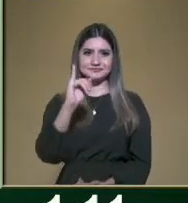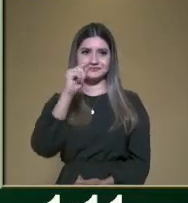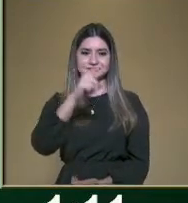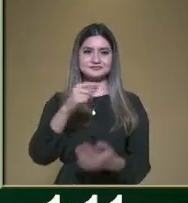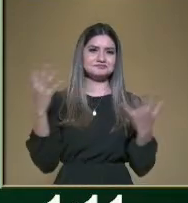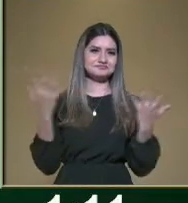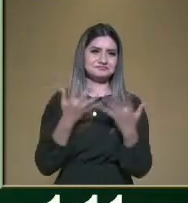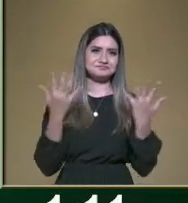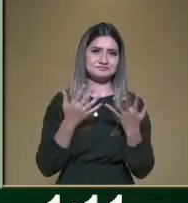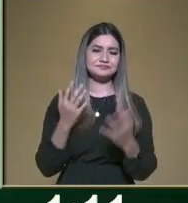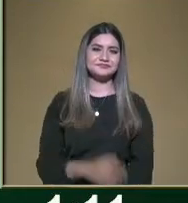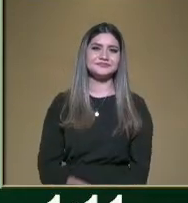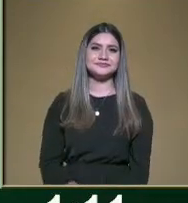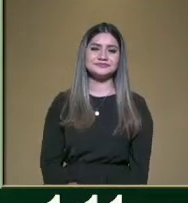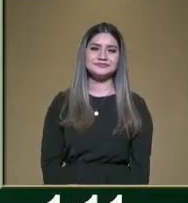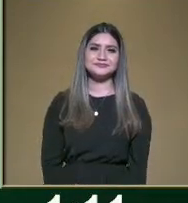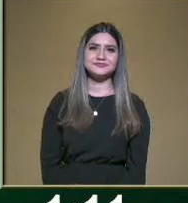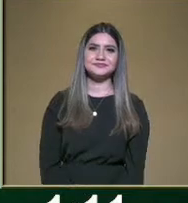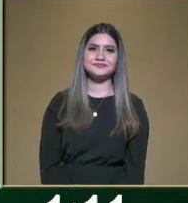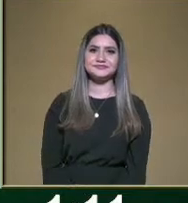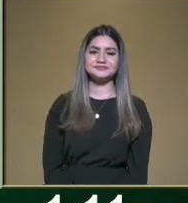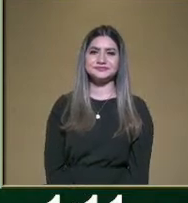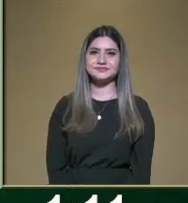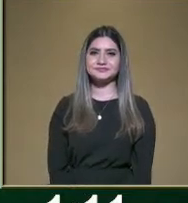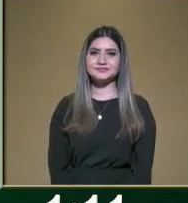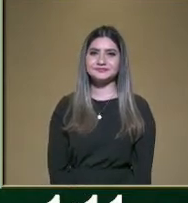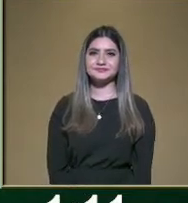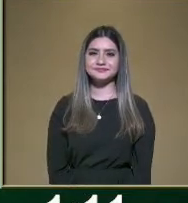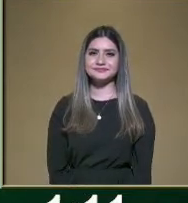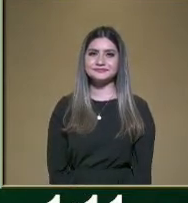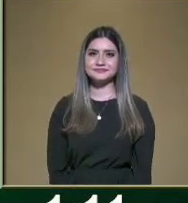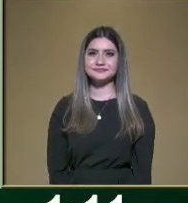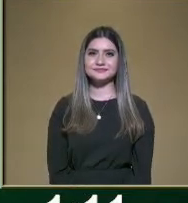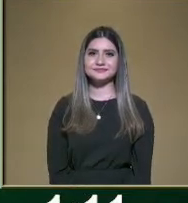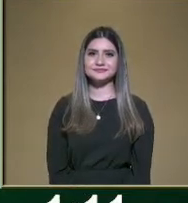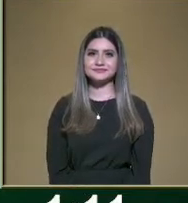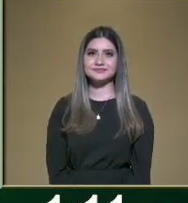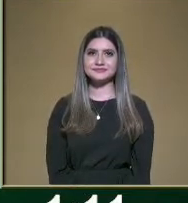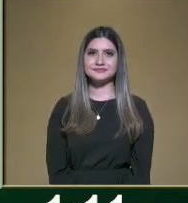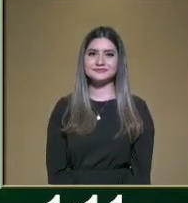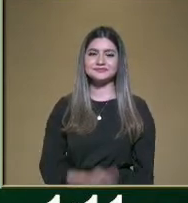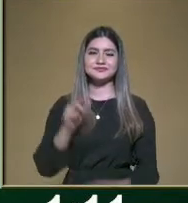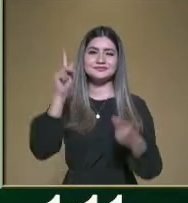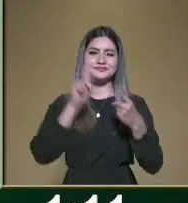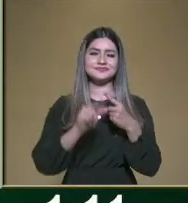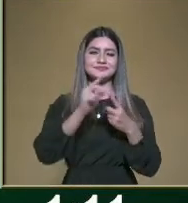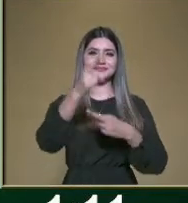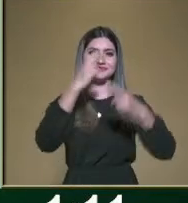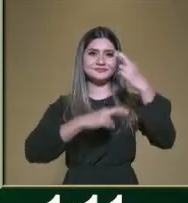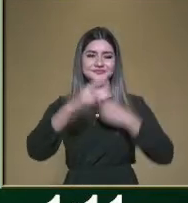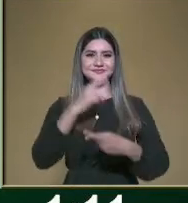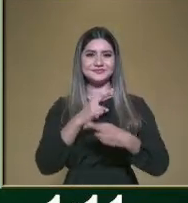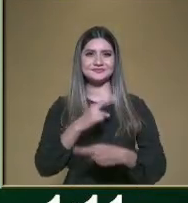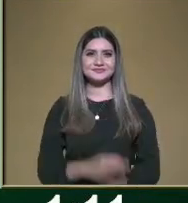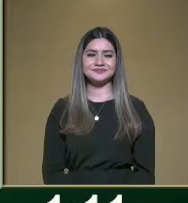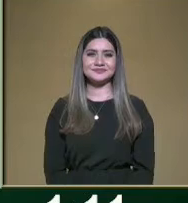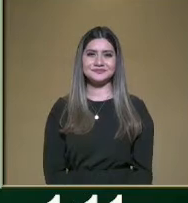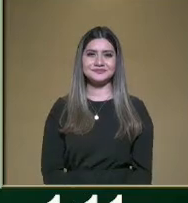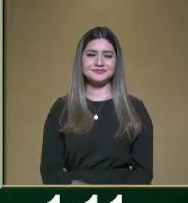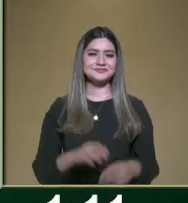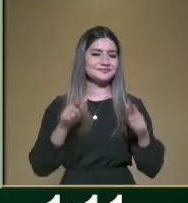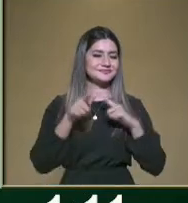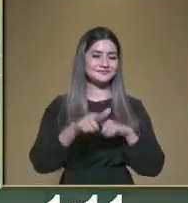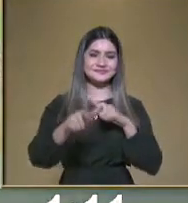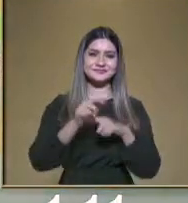nacional. Entonces, les decimos que, bueno, vamos a un corte, ahorita regresamos con ustedes para seguir